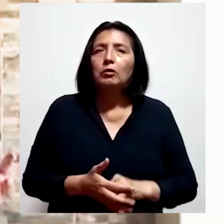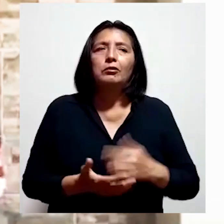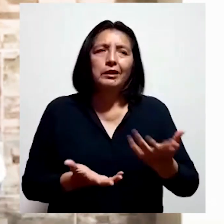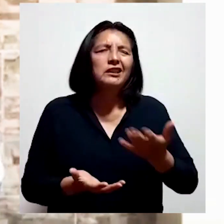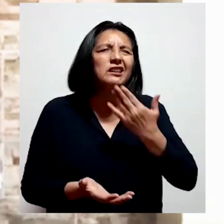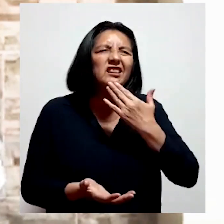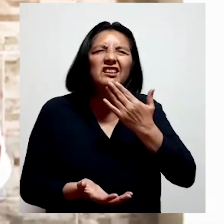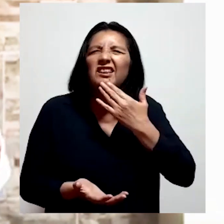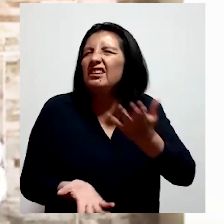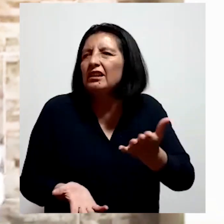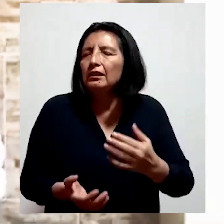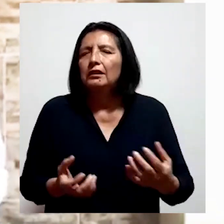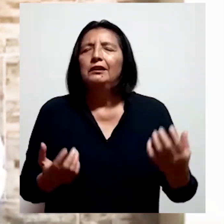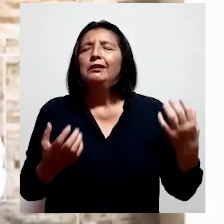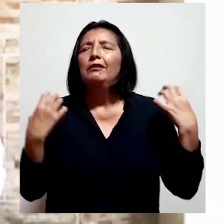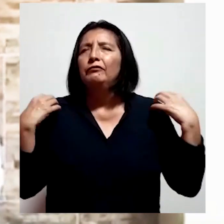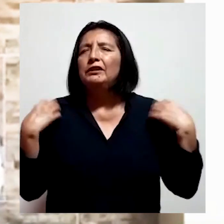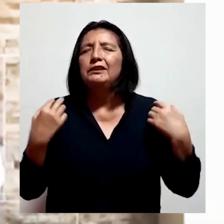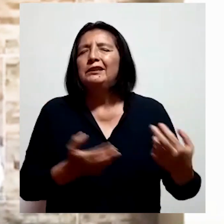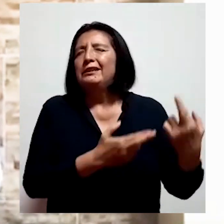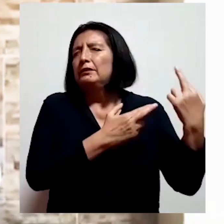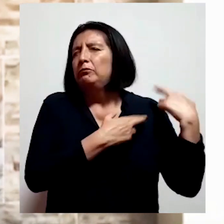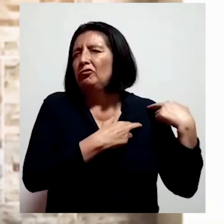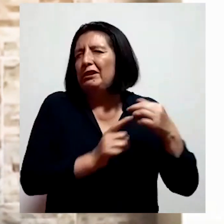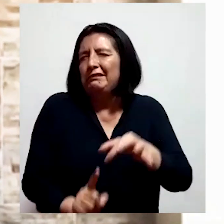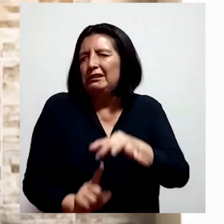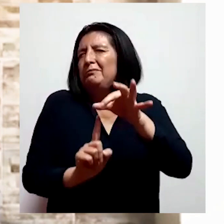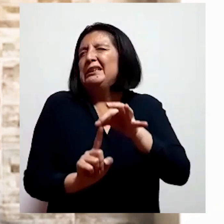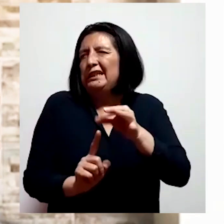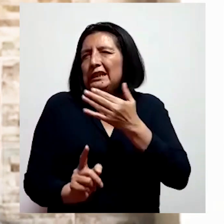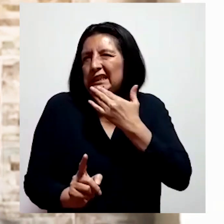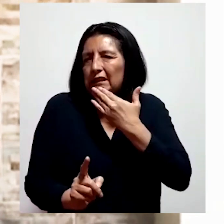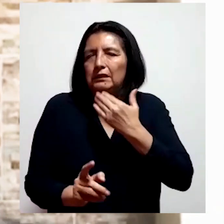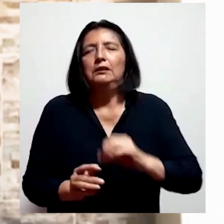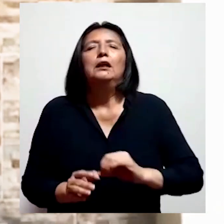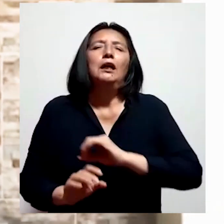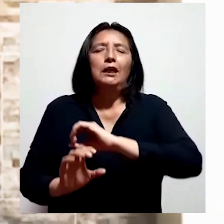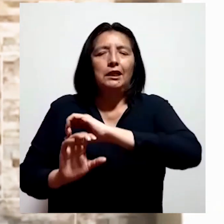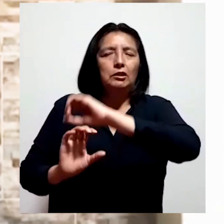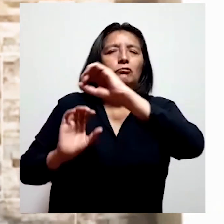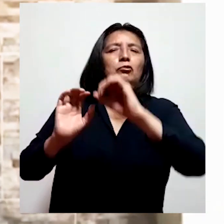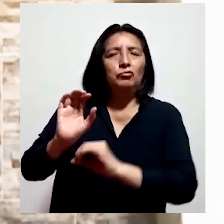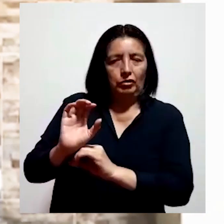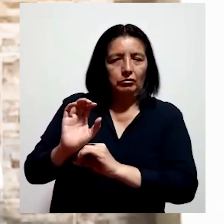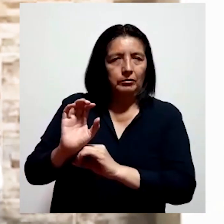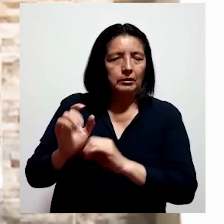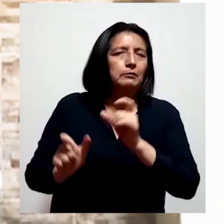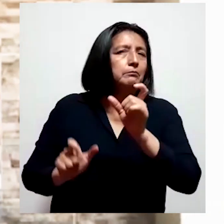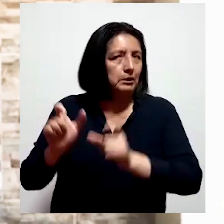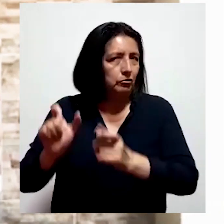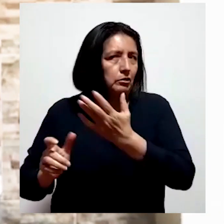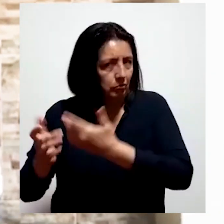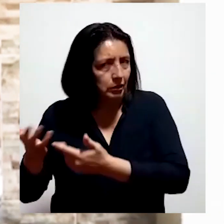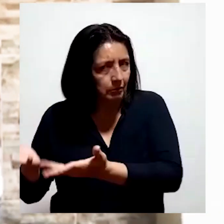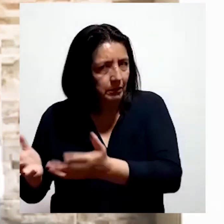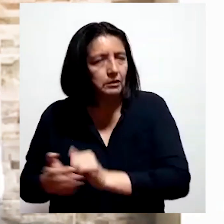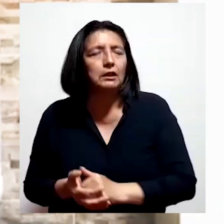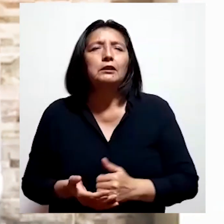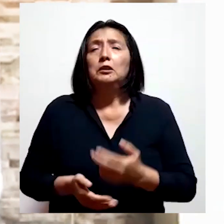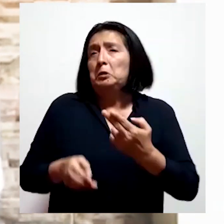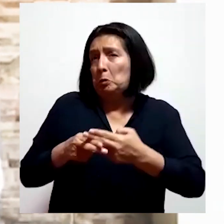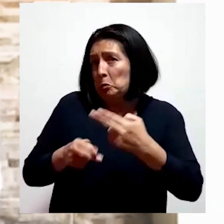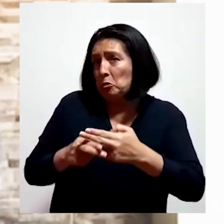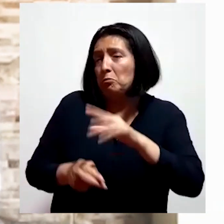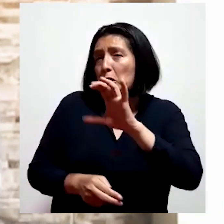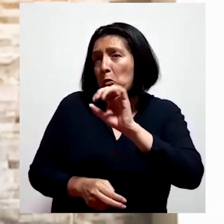diciendo que el órgano especializado en todas las cuestiones relativas a la discapacidad es el Consejo Nacional para la Integración de Personas con